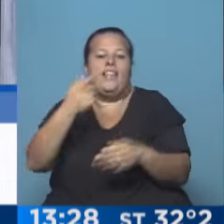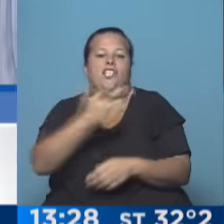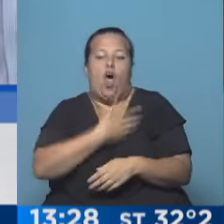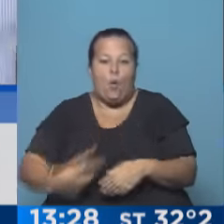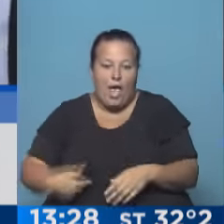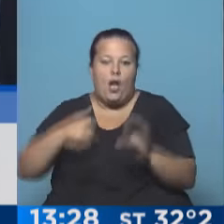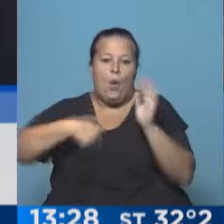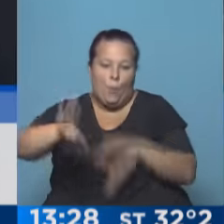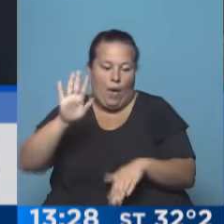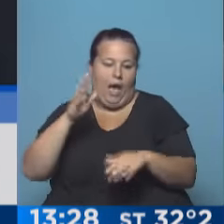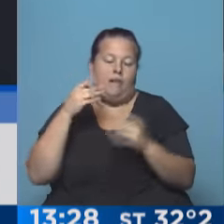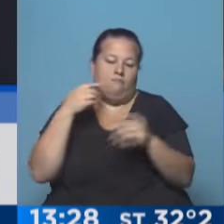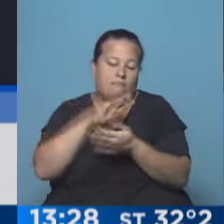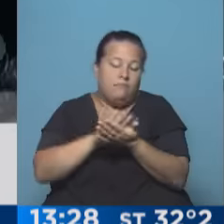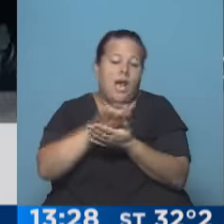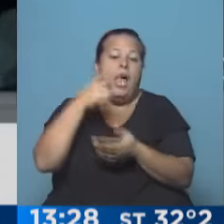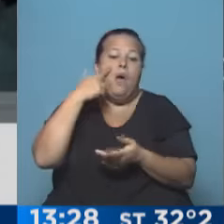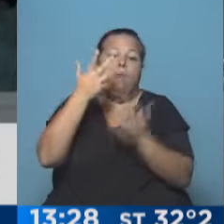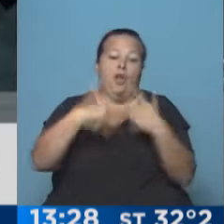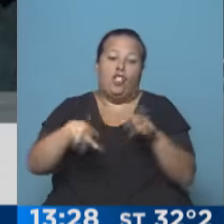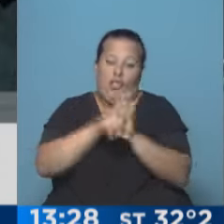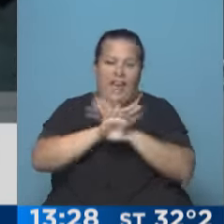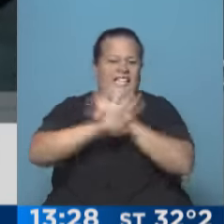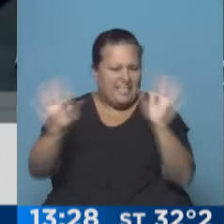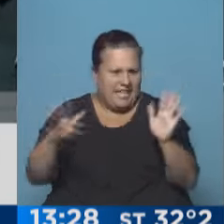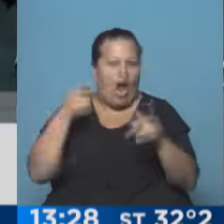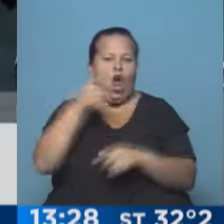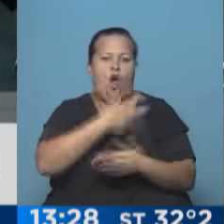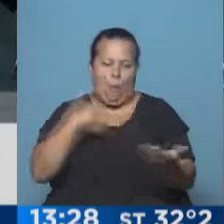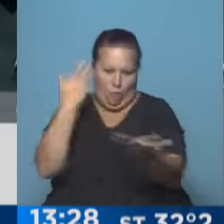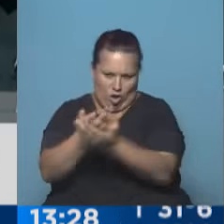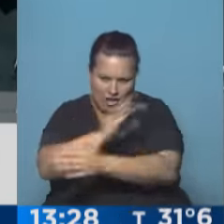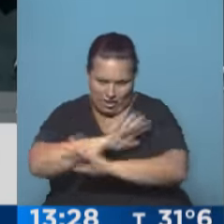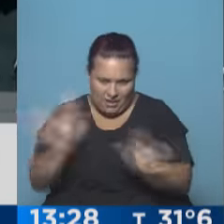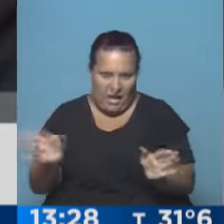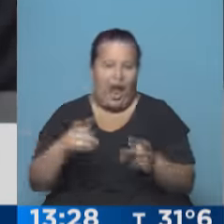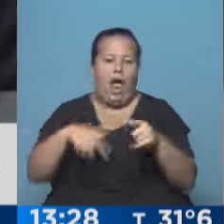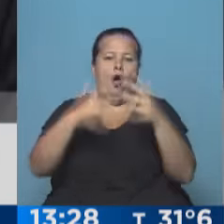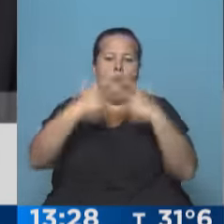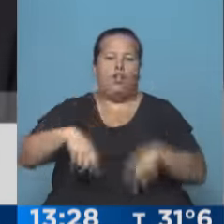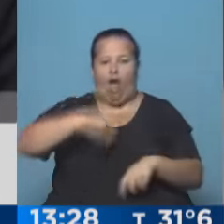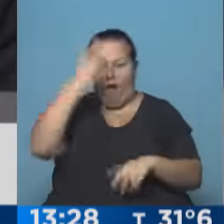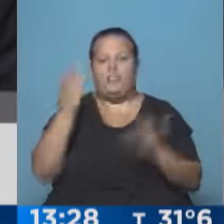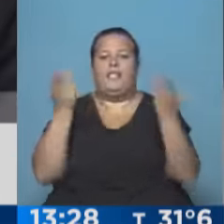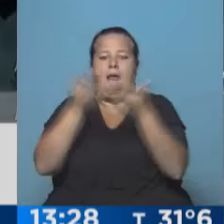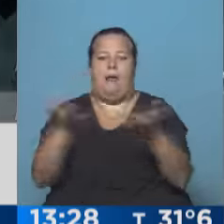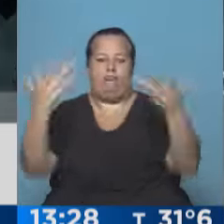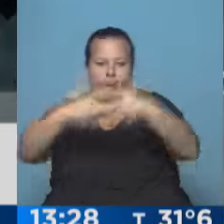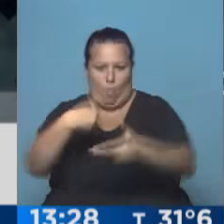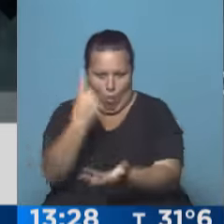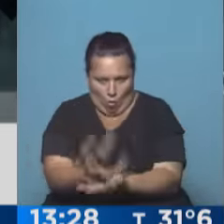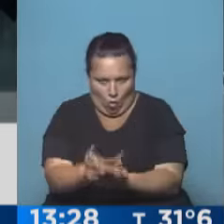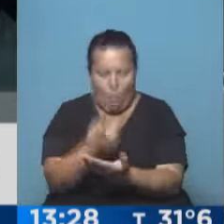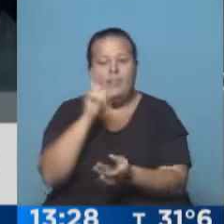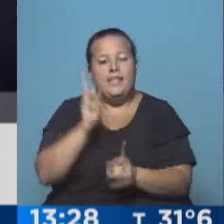que iba a recorrer. Es decir, será un proyecto de ley, ya hay proyectos de la oposición en el Congreso, habría un proyecto oficial para tratar de unificar. Raúl, también